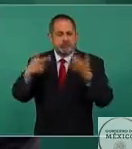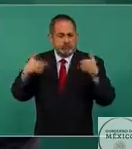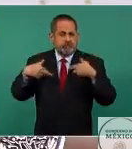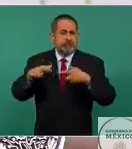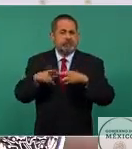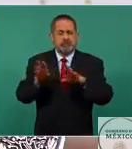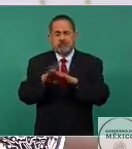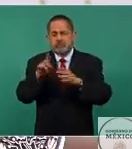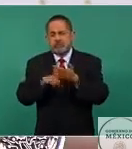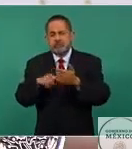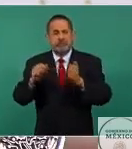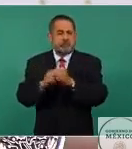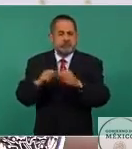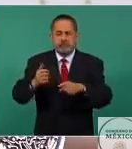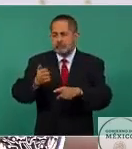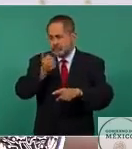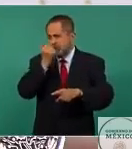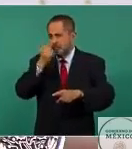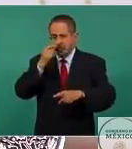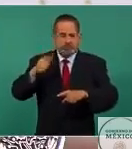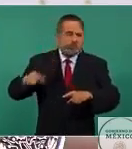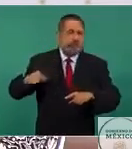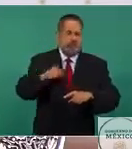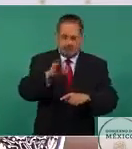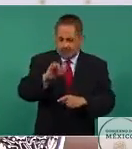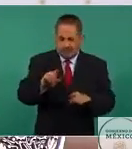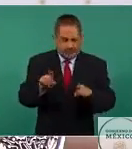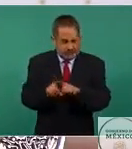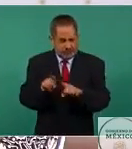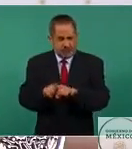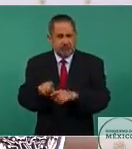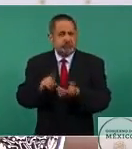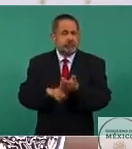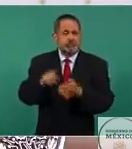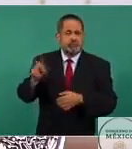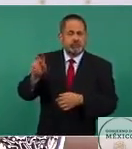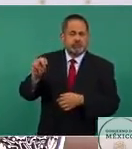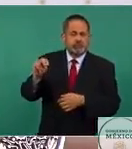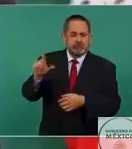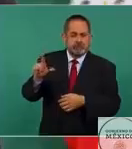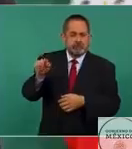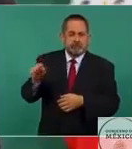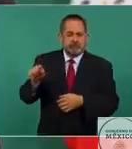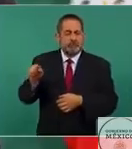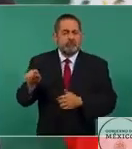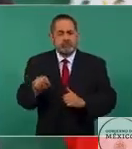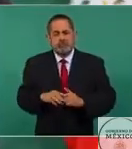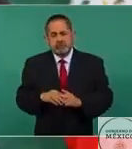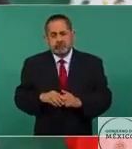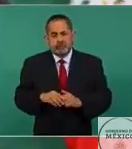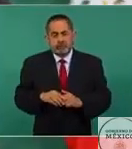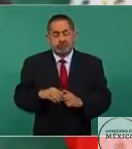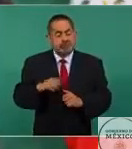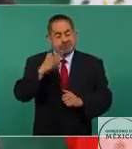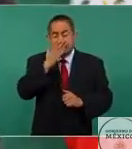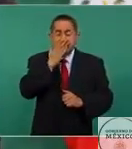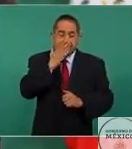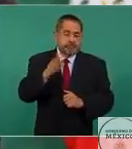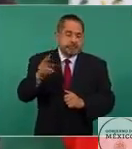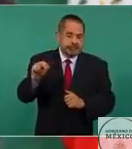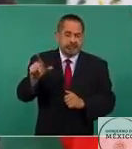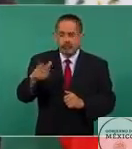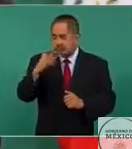maestros y con alumnos. Y lo mismo en el caso de Nuevo León. Y eso es muy bueno.